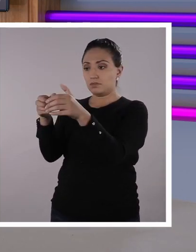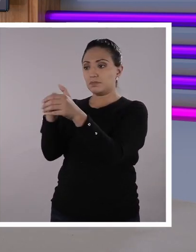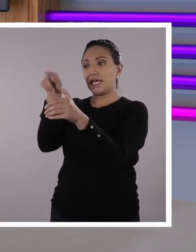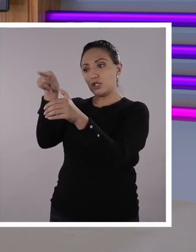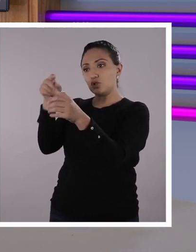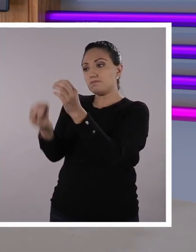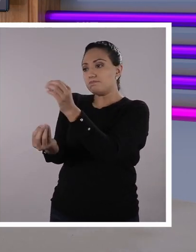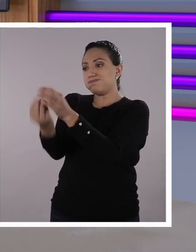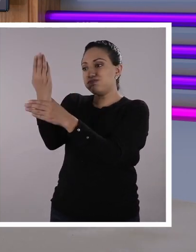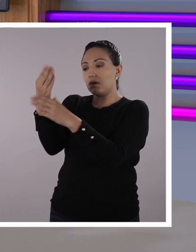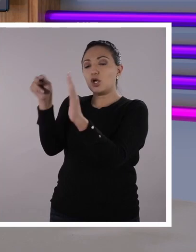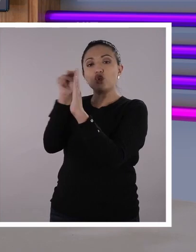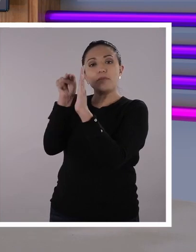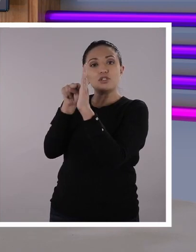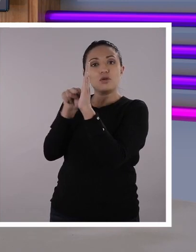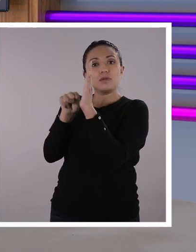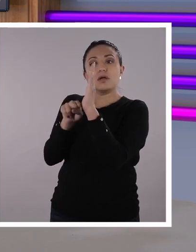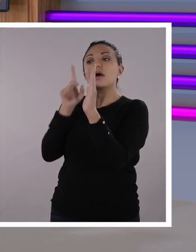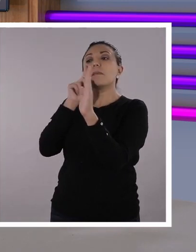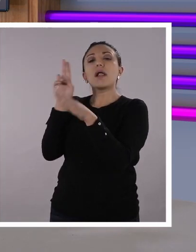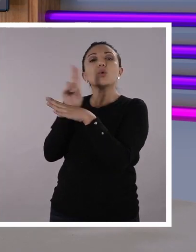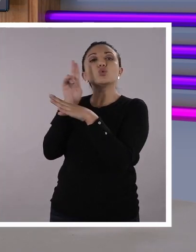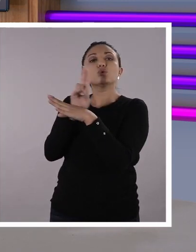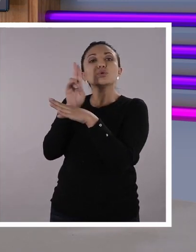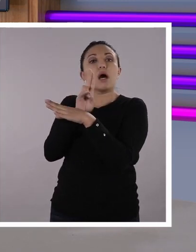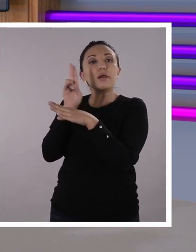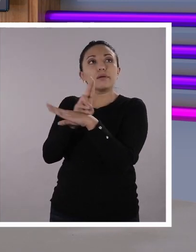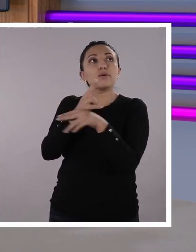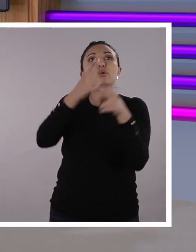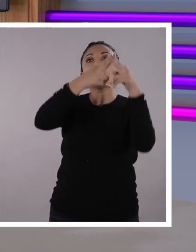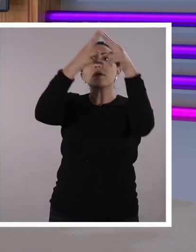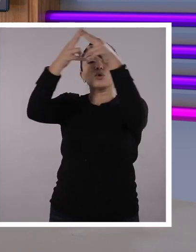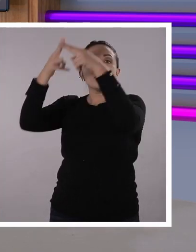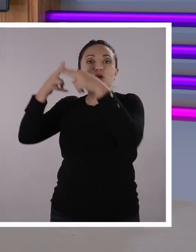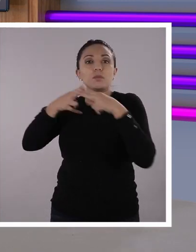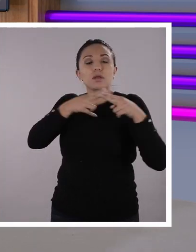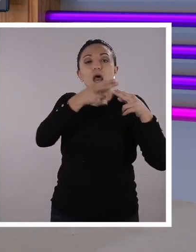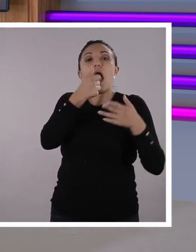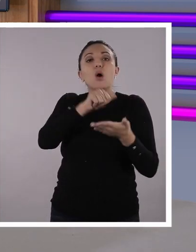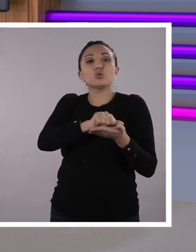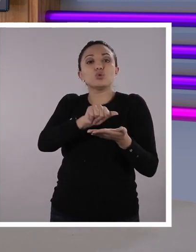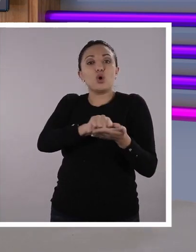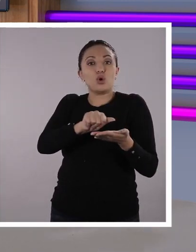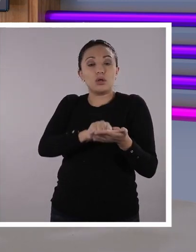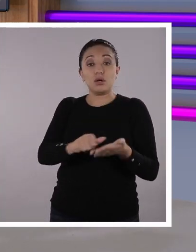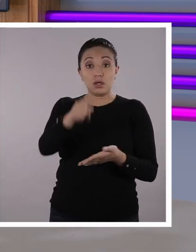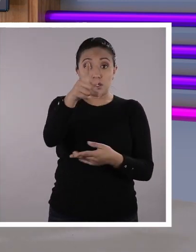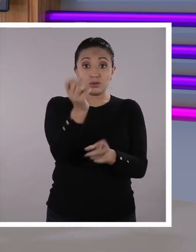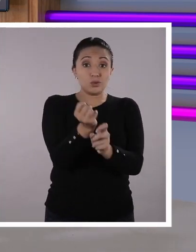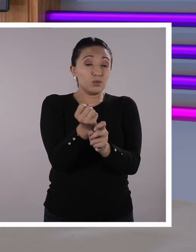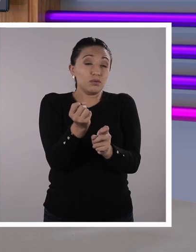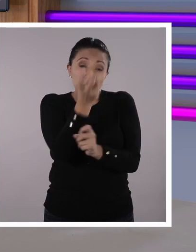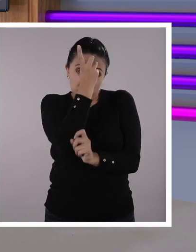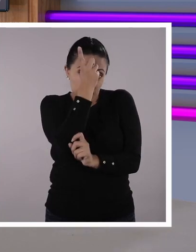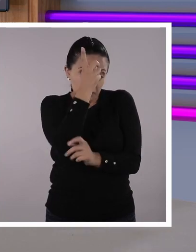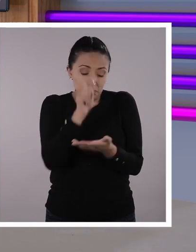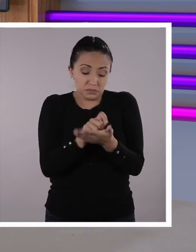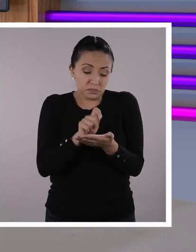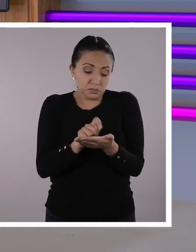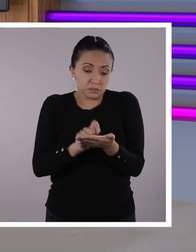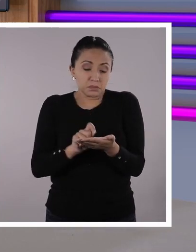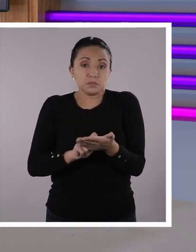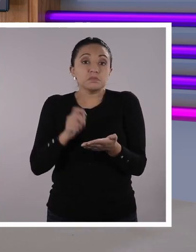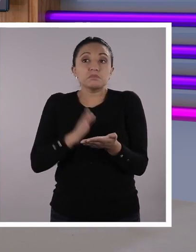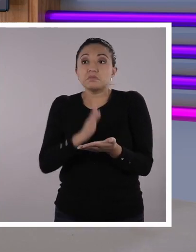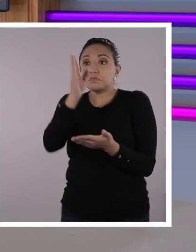para que tú puedas utilizar fuentes de diversos o distintos autores. Cuando usted está haciendo un trabajo en casa y, por ejemplo,